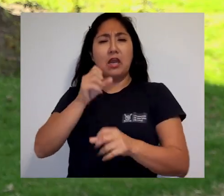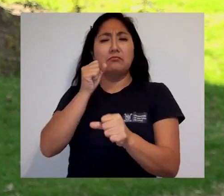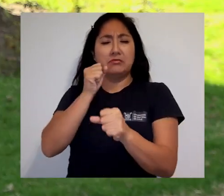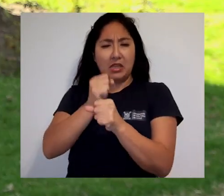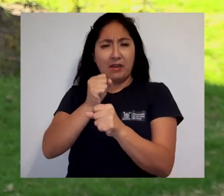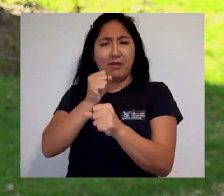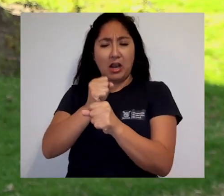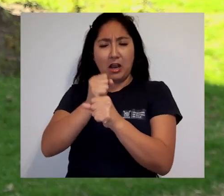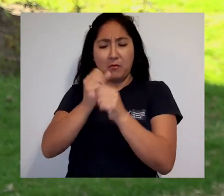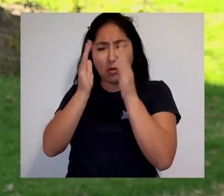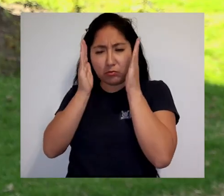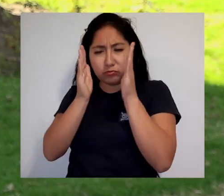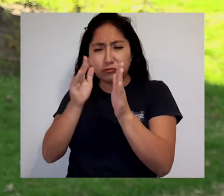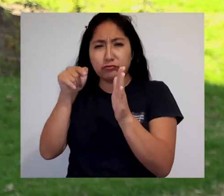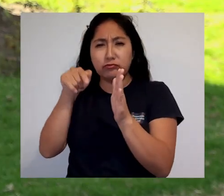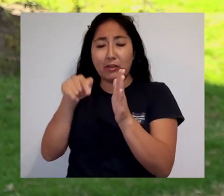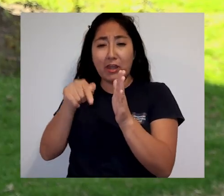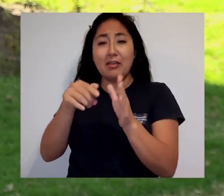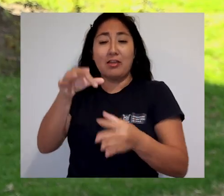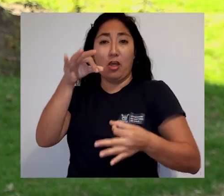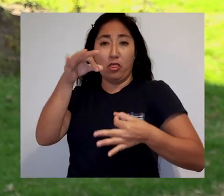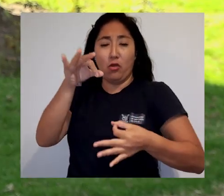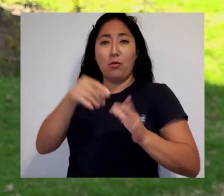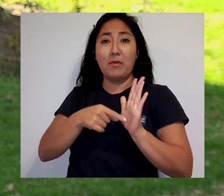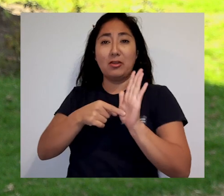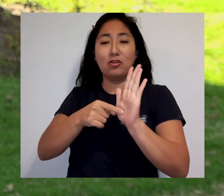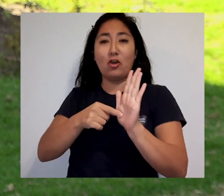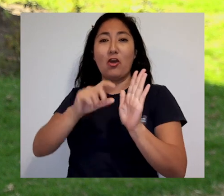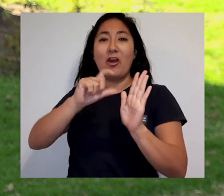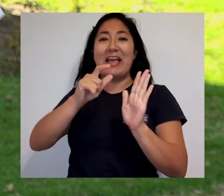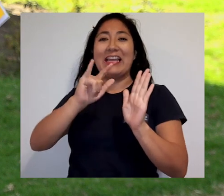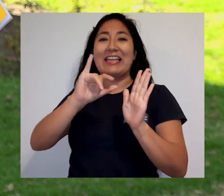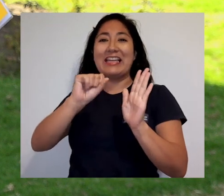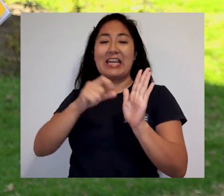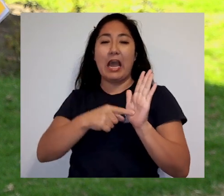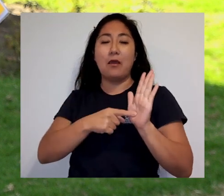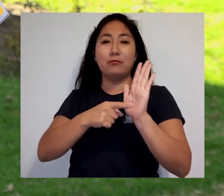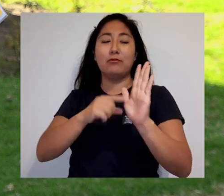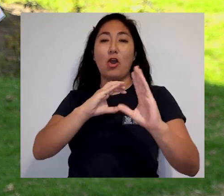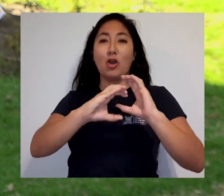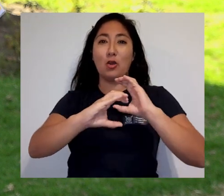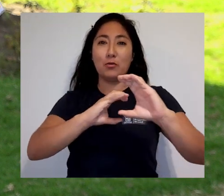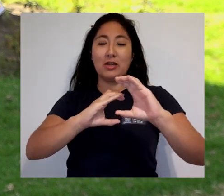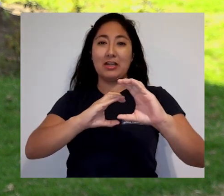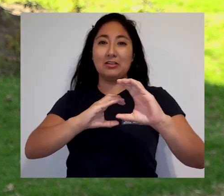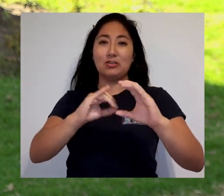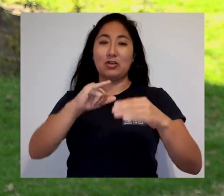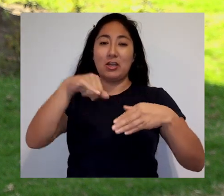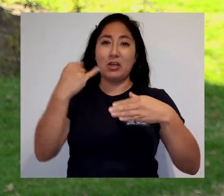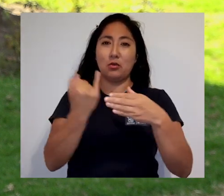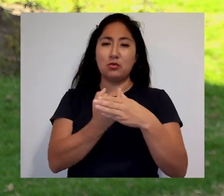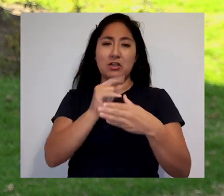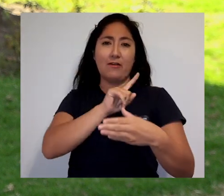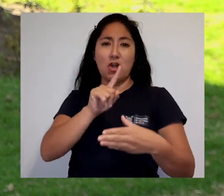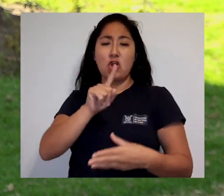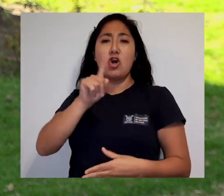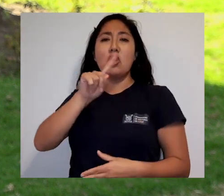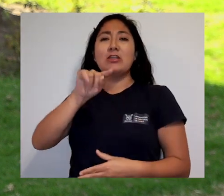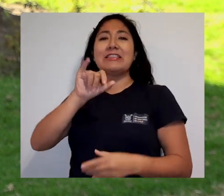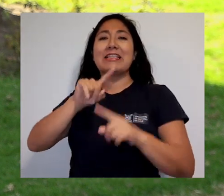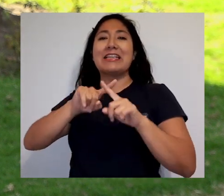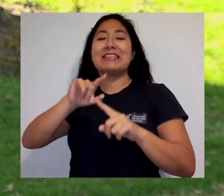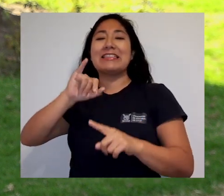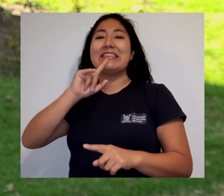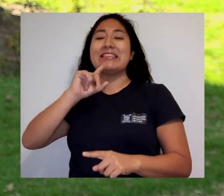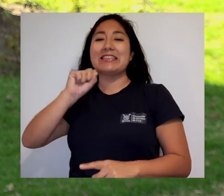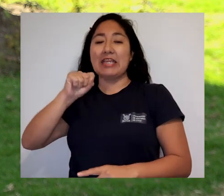a partir de este documento que es la guía de orientaciones para la comunicación inclusiva no sexista que se lanzó hace